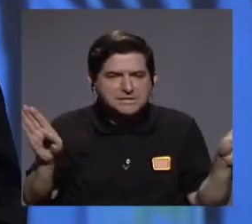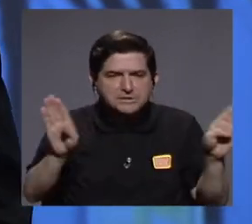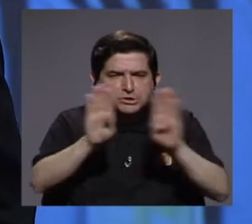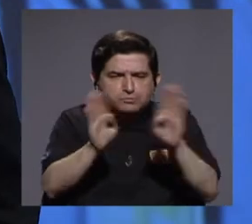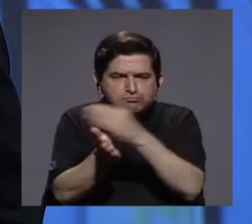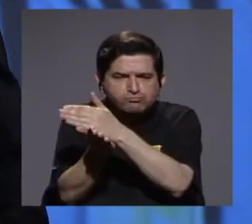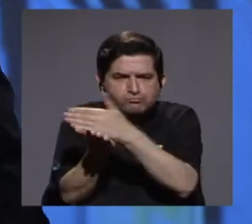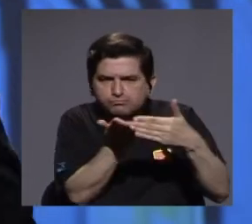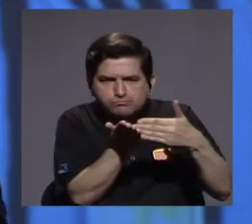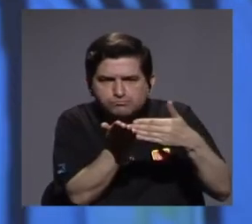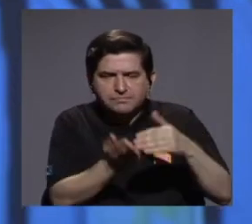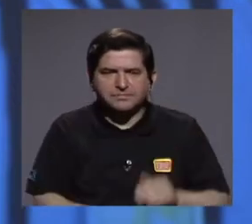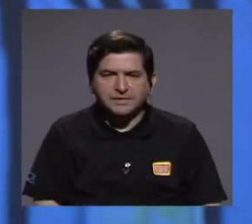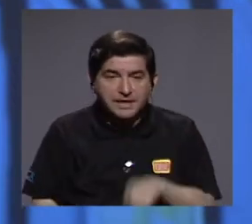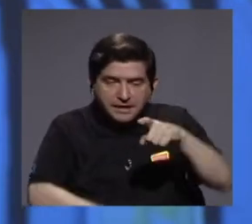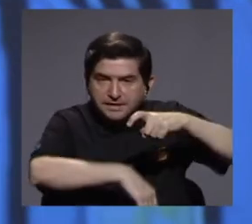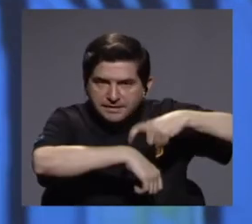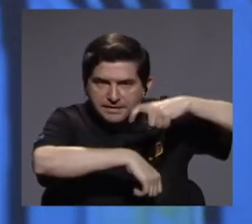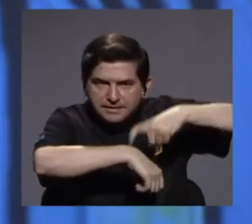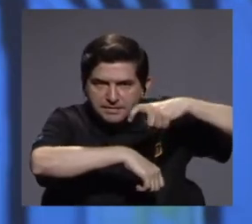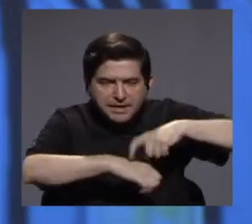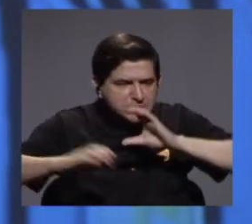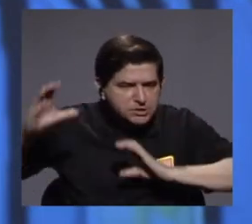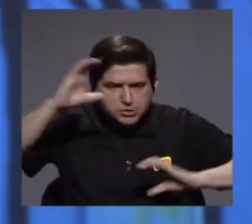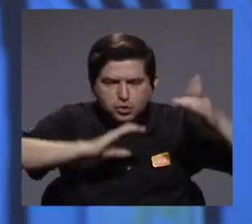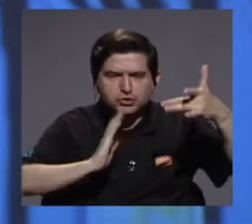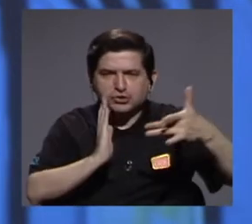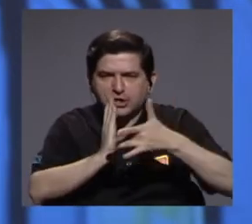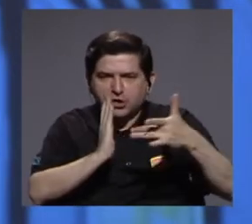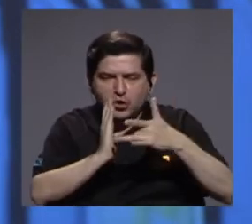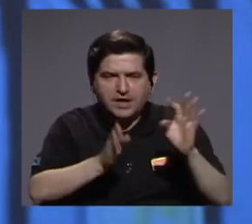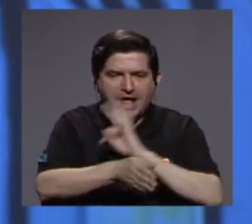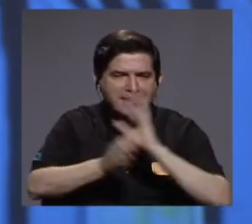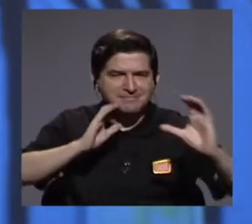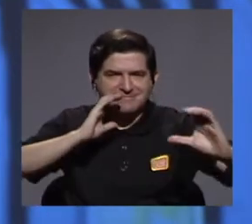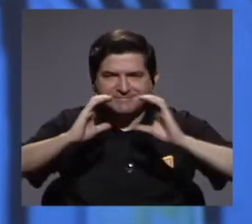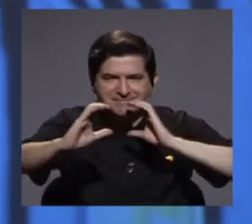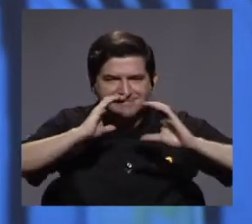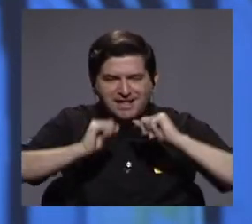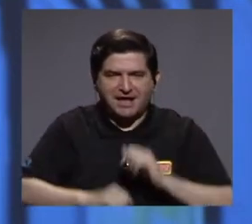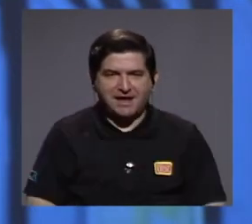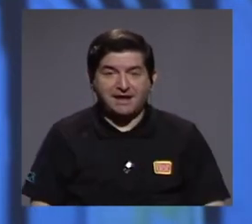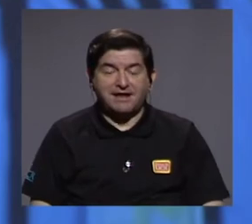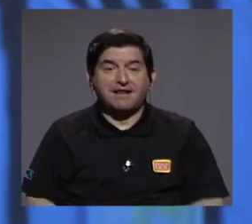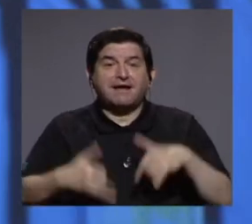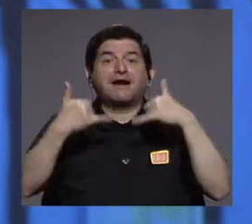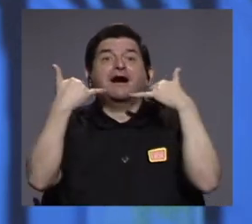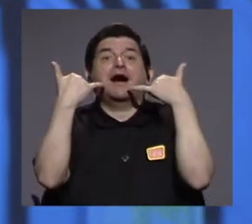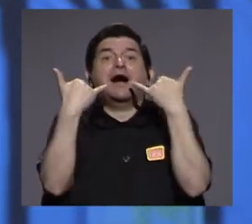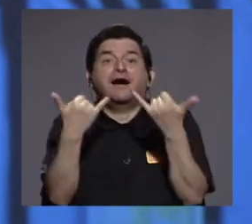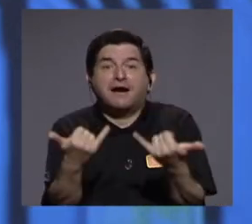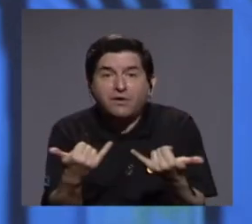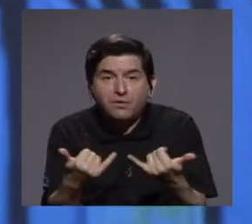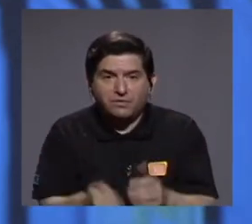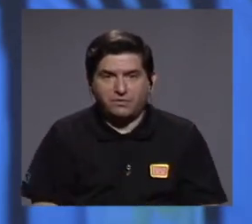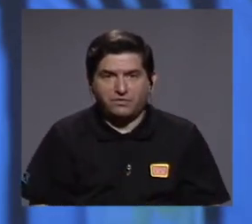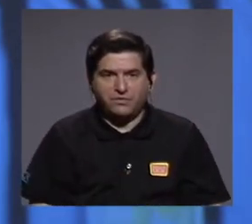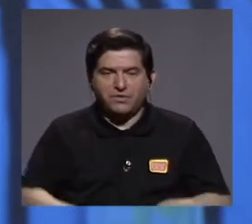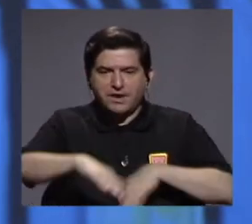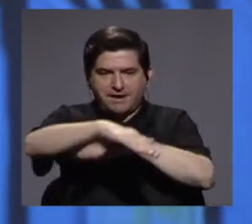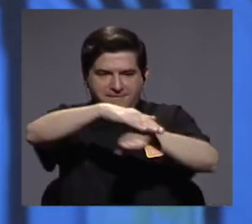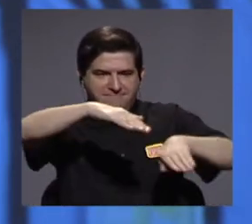fronteras y en ese instante la ciencia, la tecnología y las telecomunicaciones vinieron a servir como una